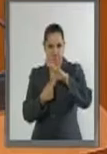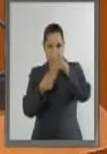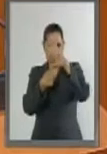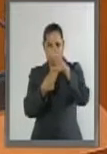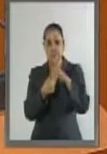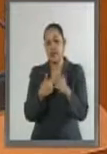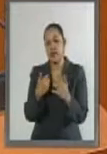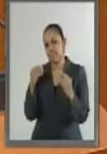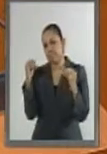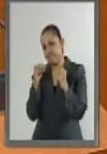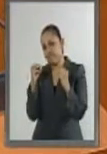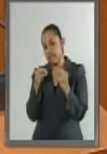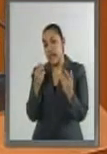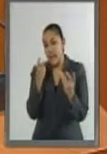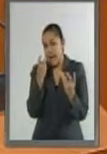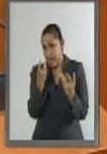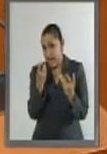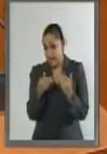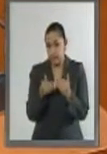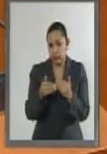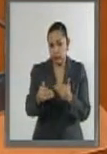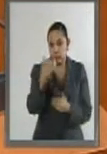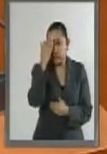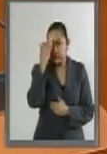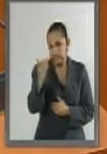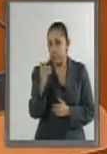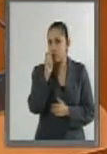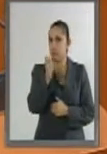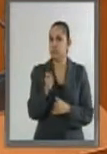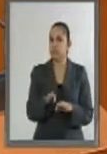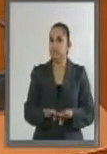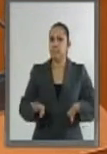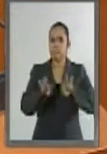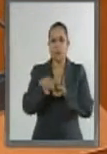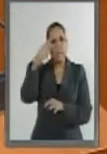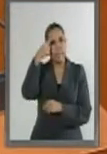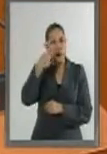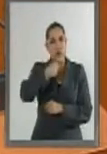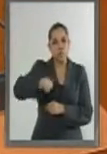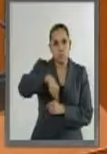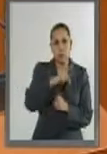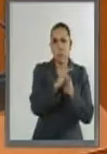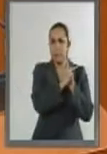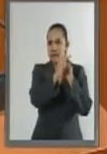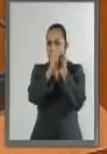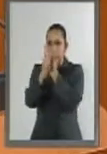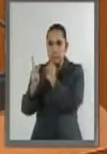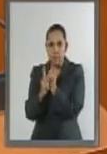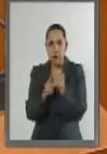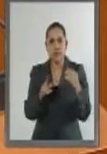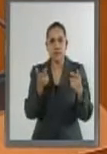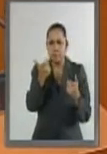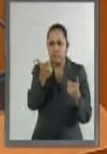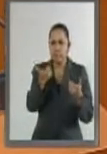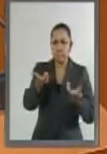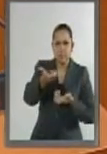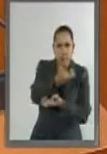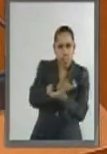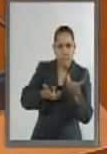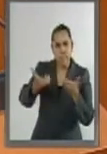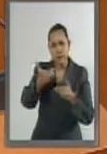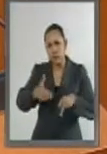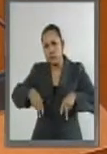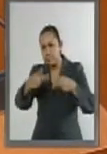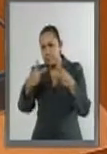proceso marcará un hito en nuestras relaciones comerciales con nuestro principal socio comercial, pero